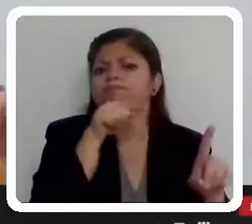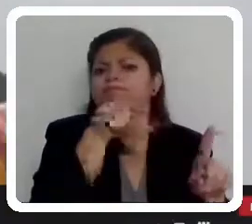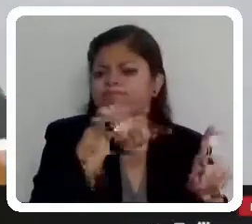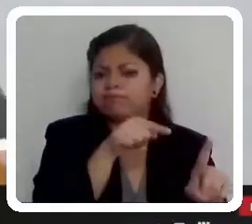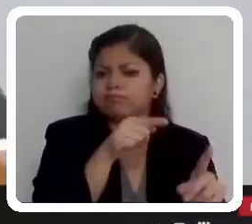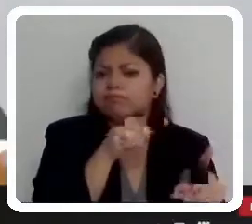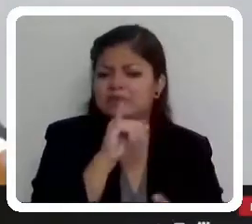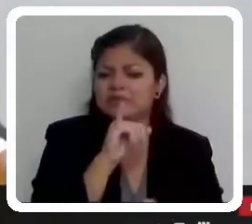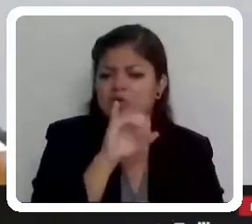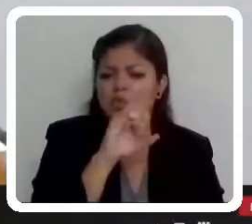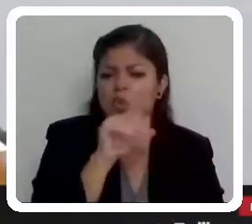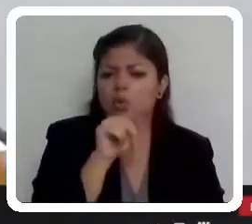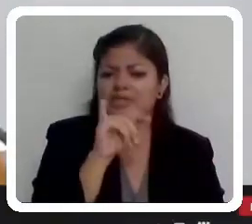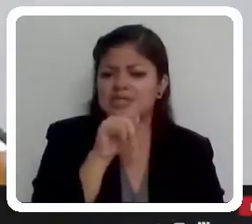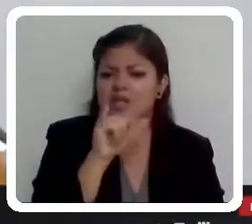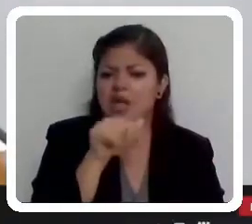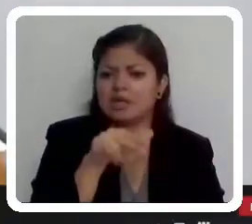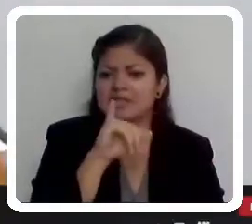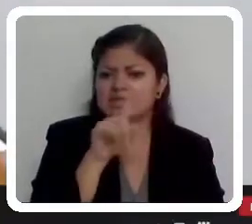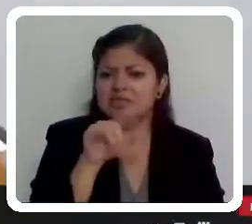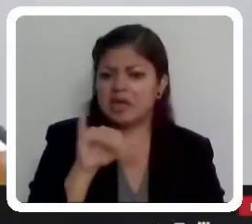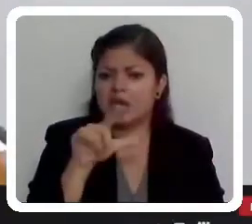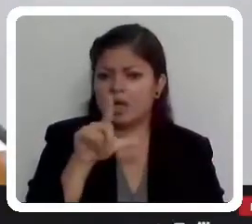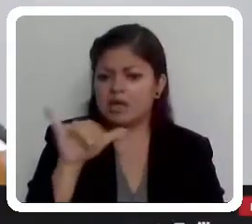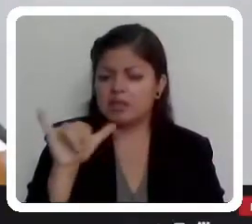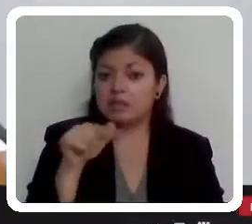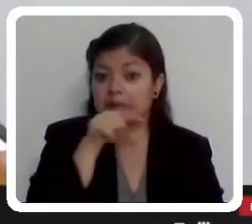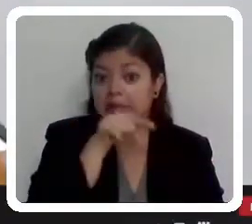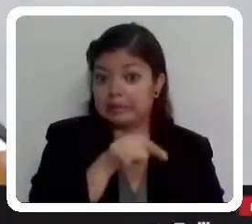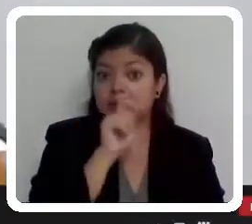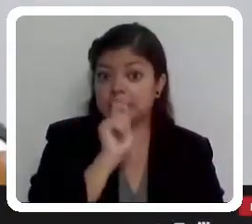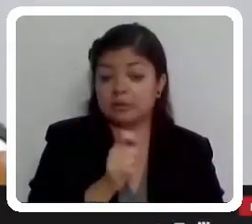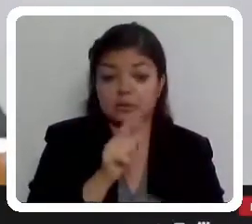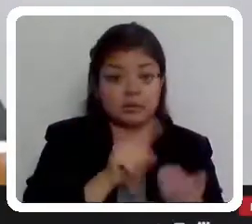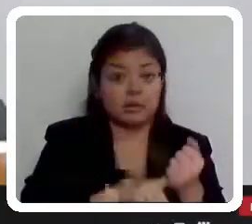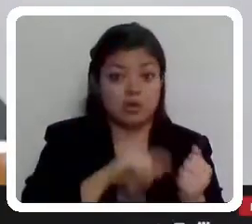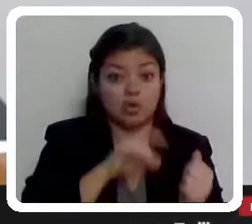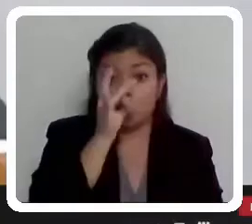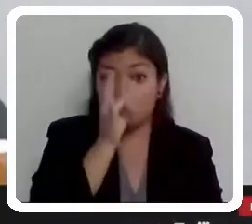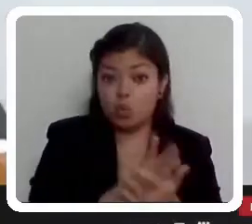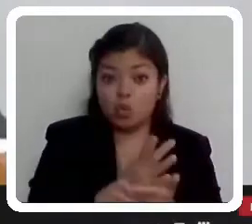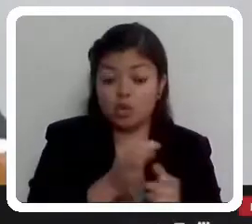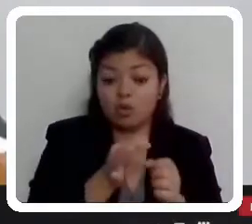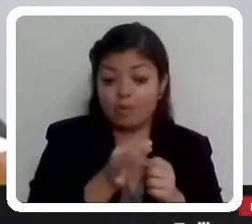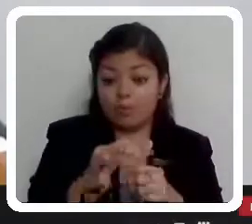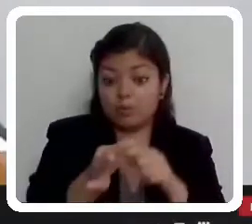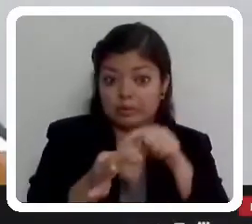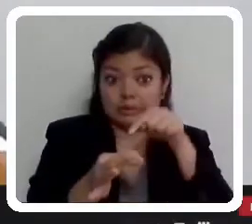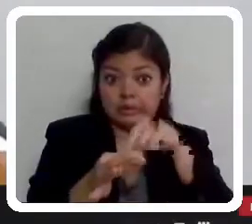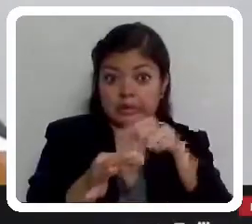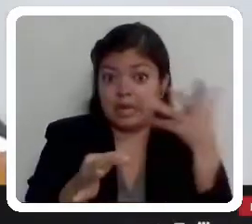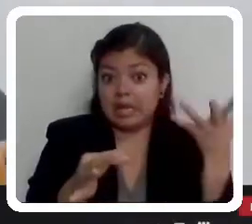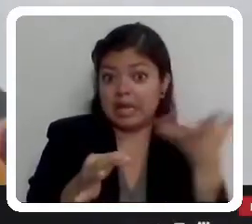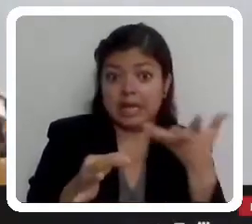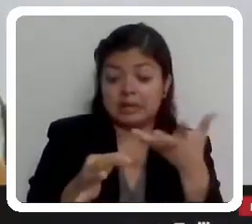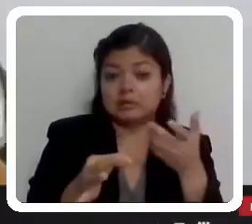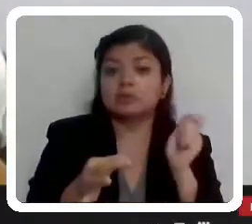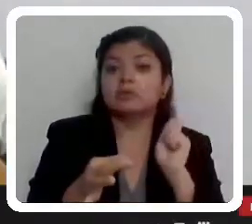Iscala? Coautitlán Iscala es el único municipio en toda la República creado para ser municipio. Es el único